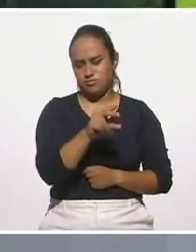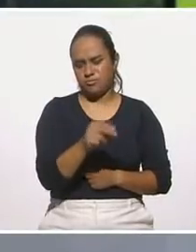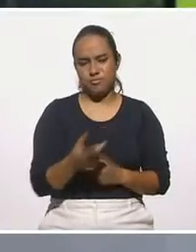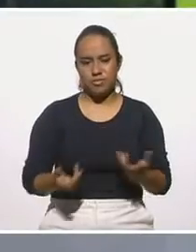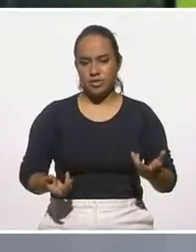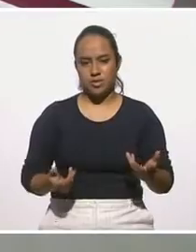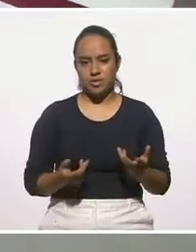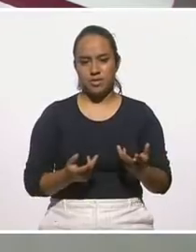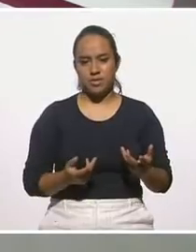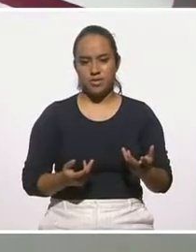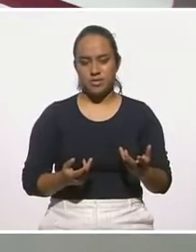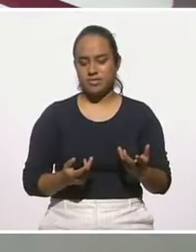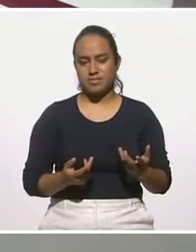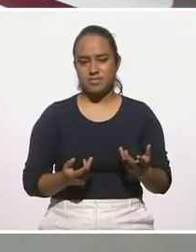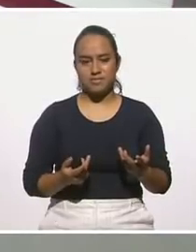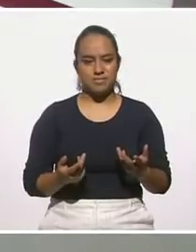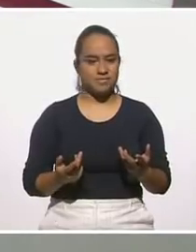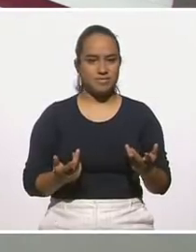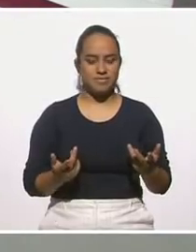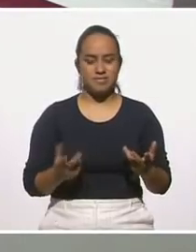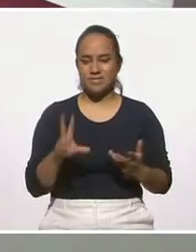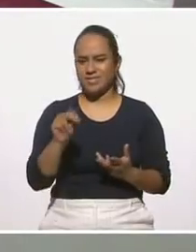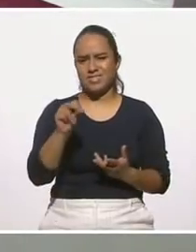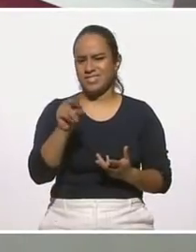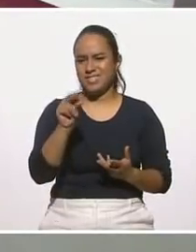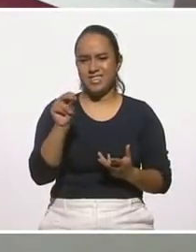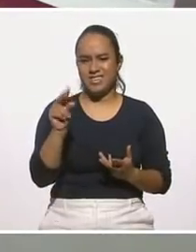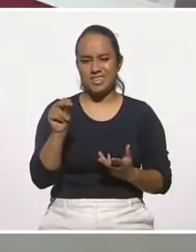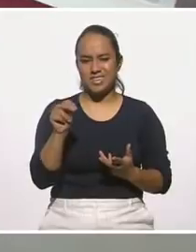Que no. No, no, no. No.